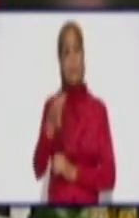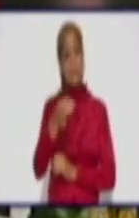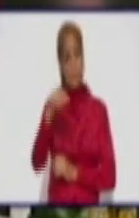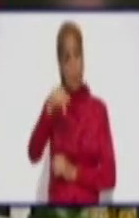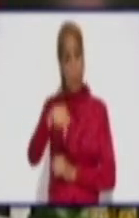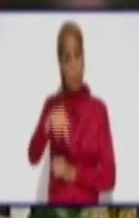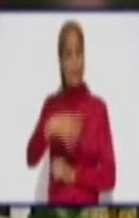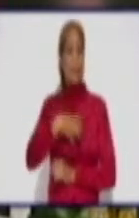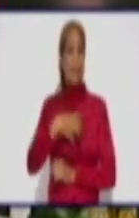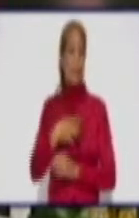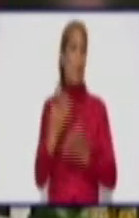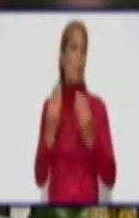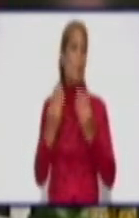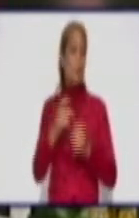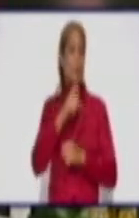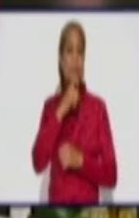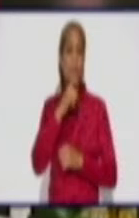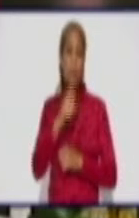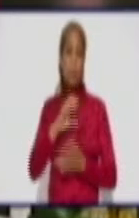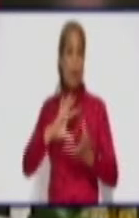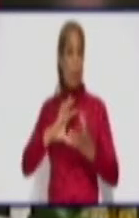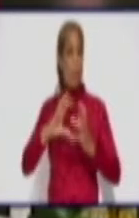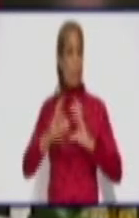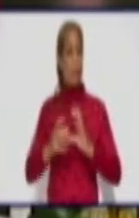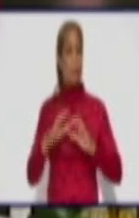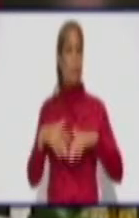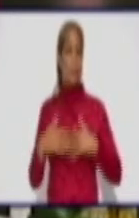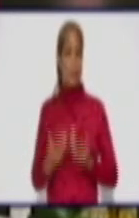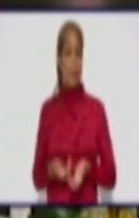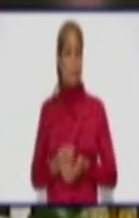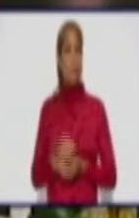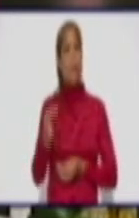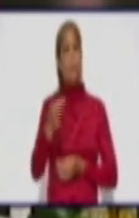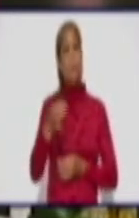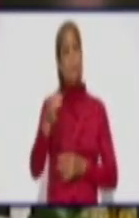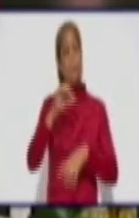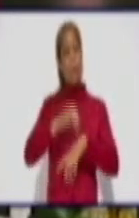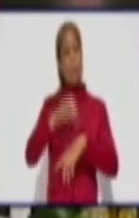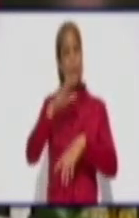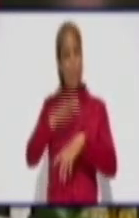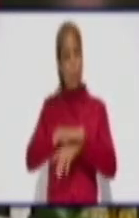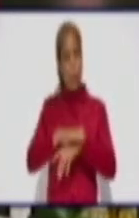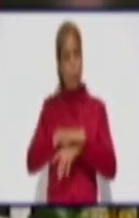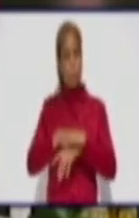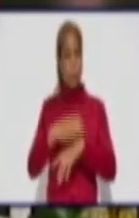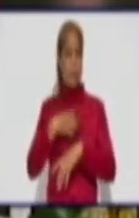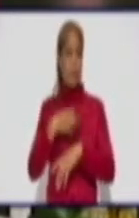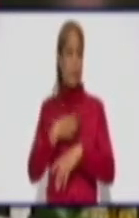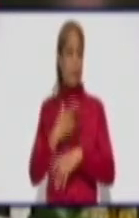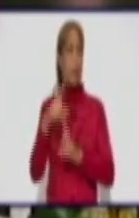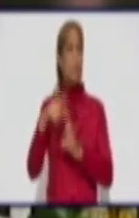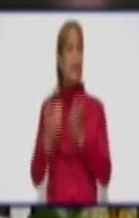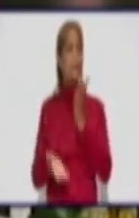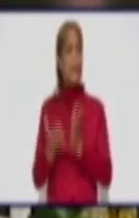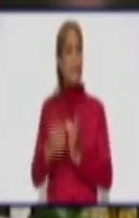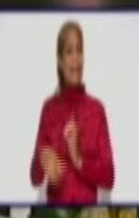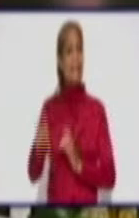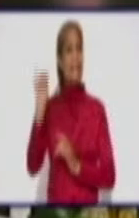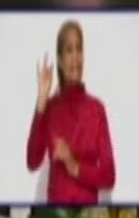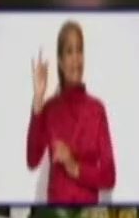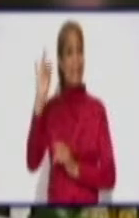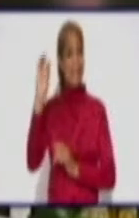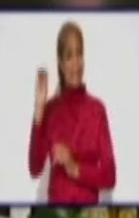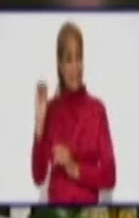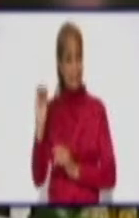una mayor complicación, un mayor número de tasas es el municipio de Río Cauto, que tiene una tasa de incidencia de 703